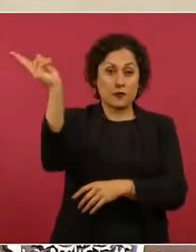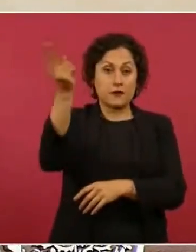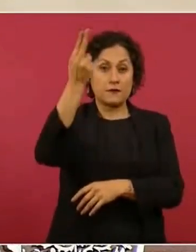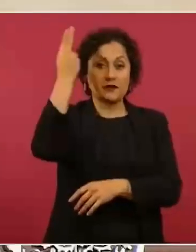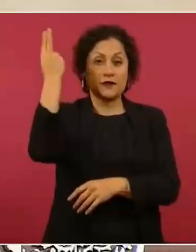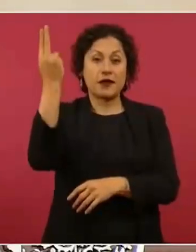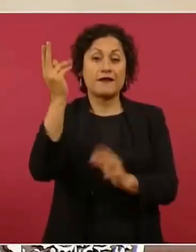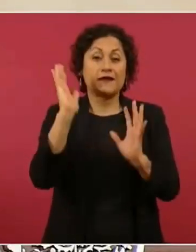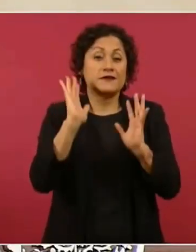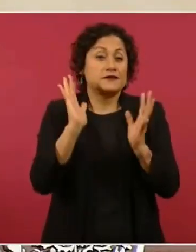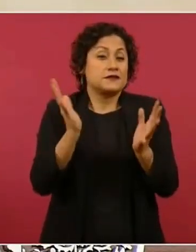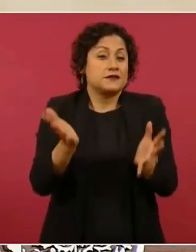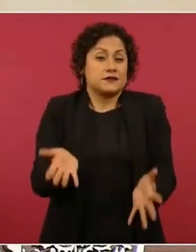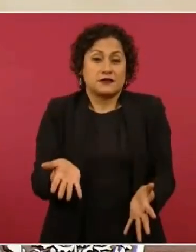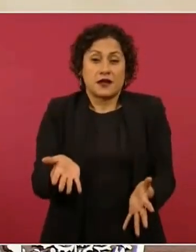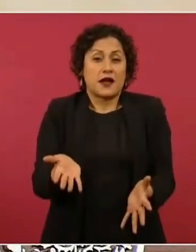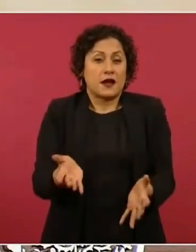crisis,